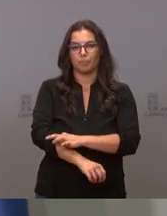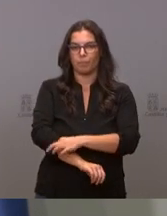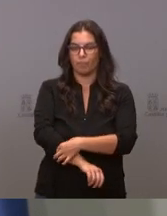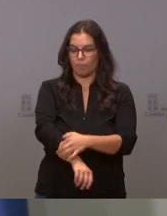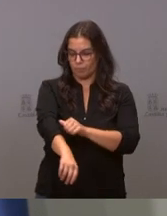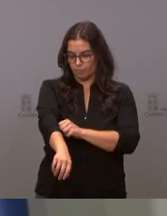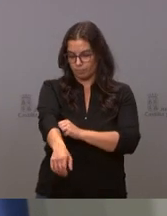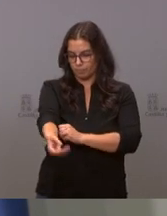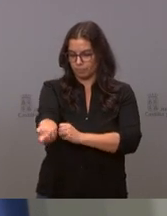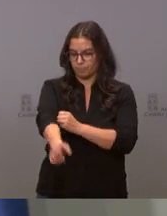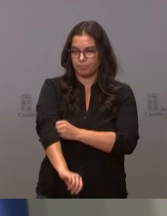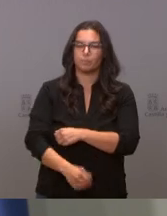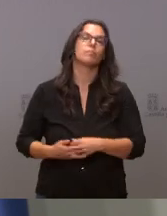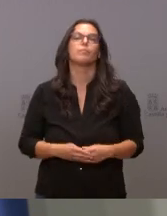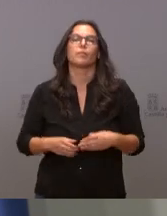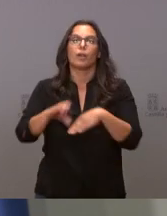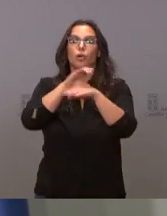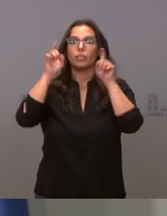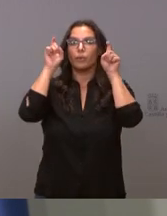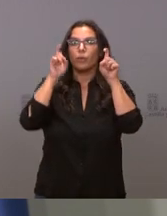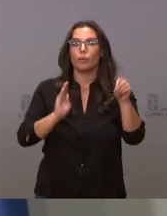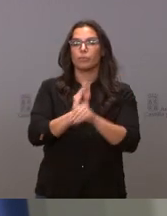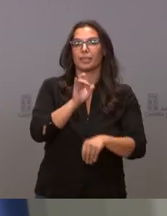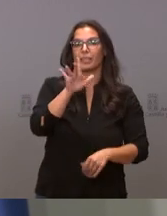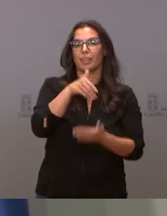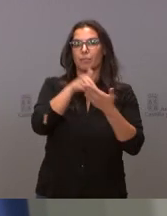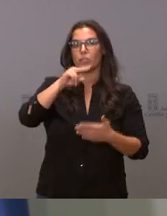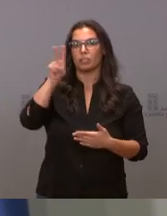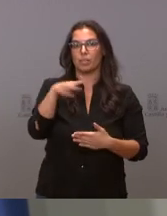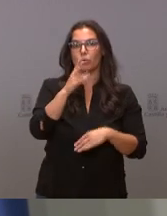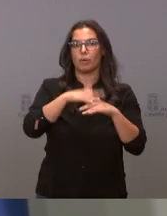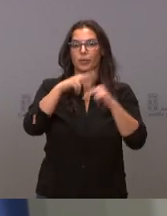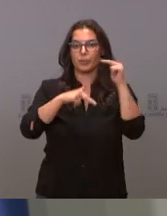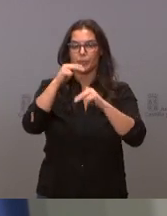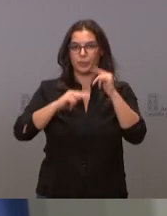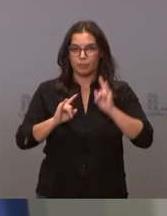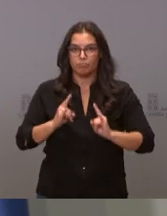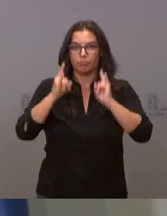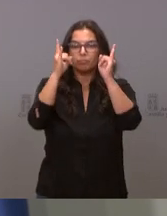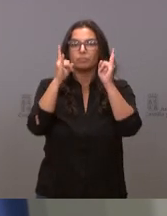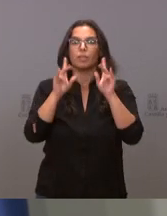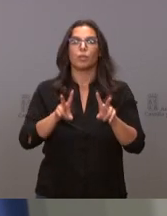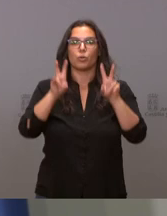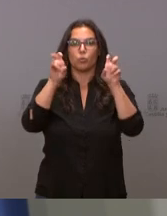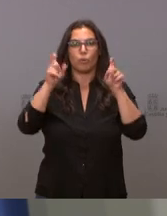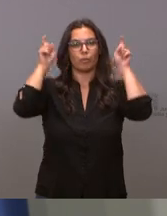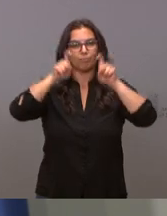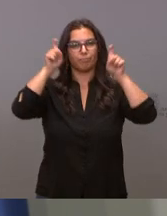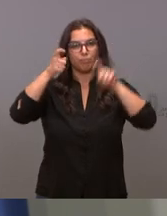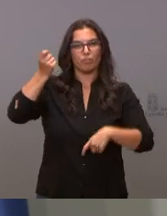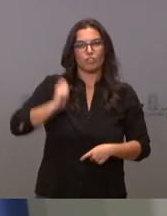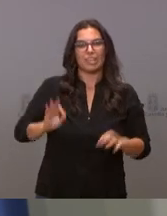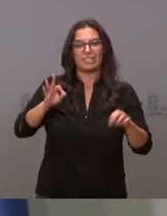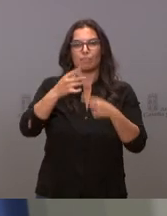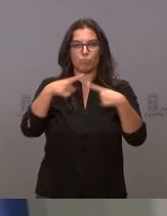La Consejería de Educación destina 15 millones de euros a la construcción del nuevo Conservatorio Profesional de Música en